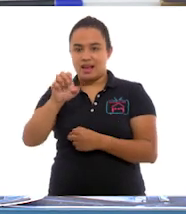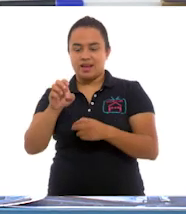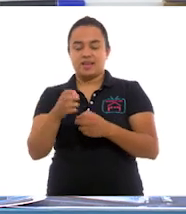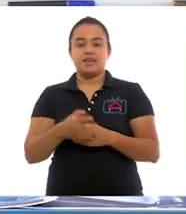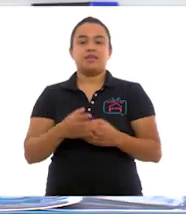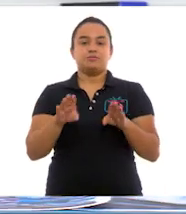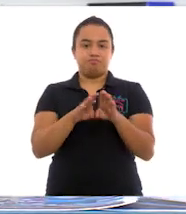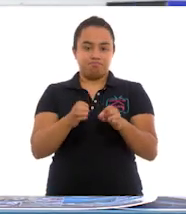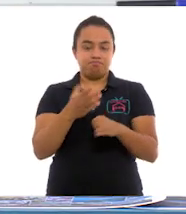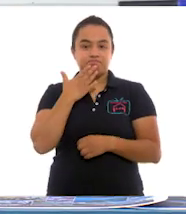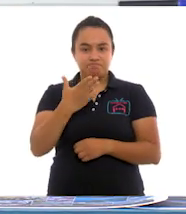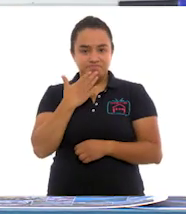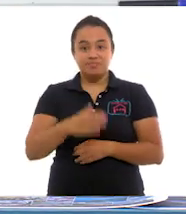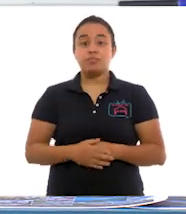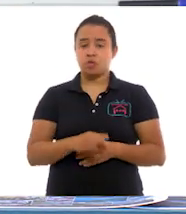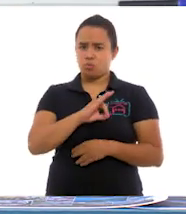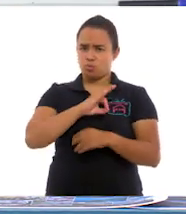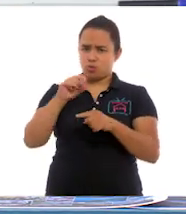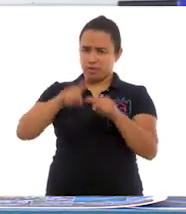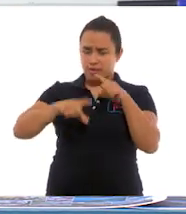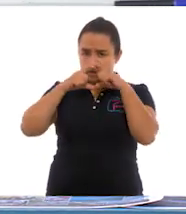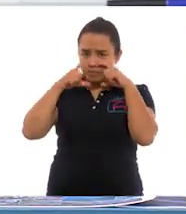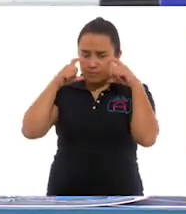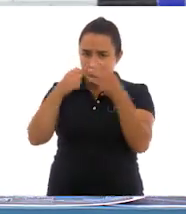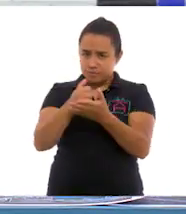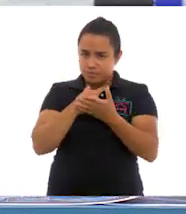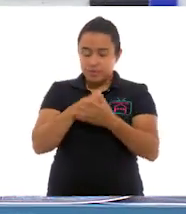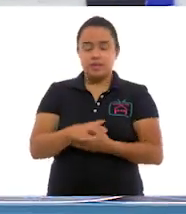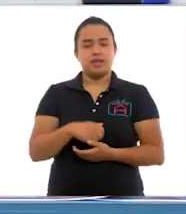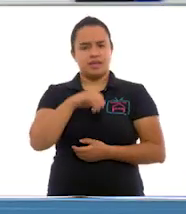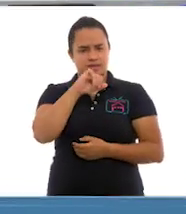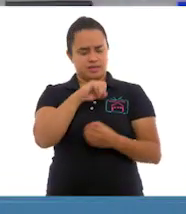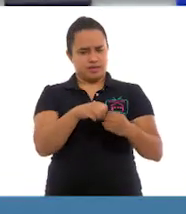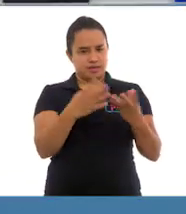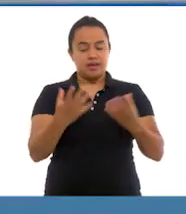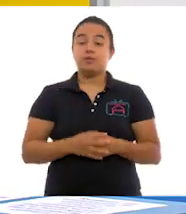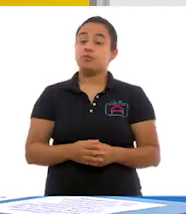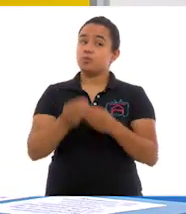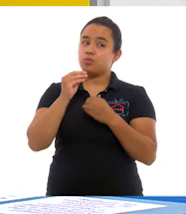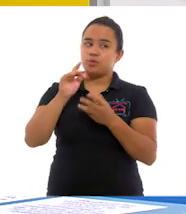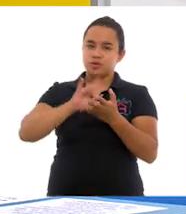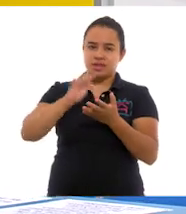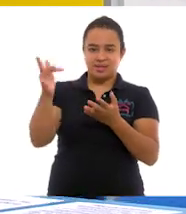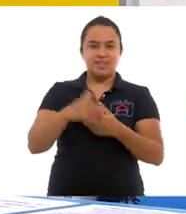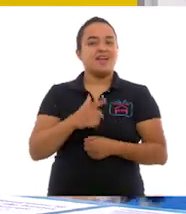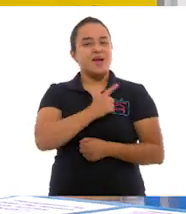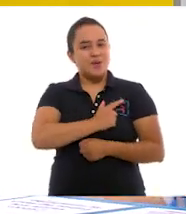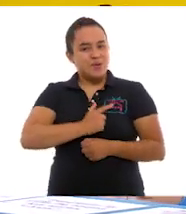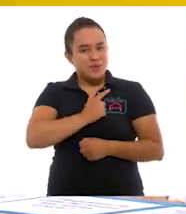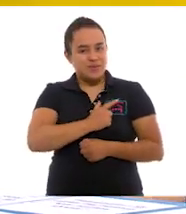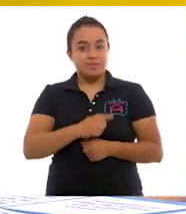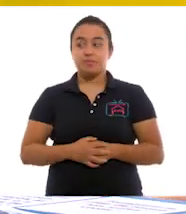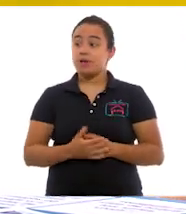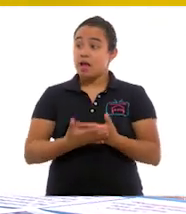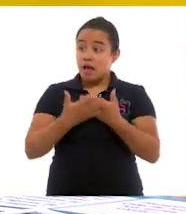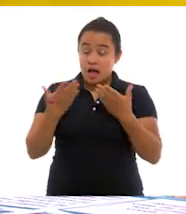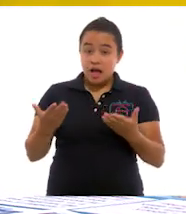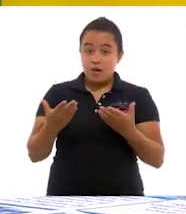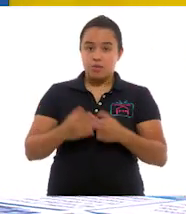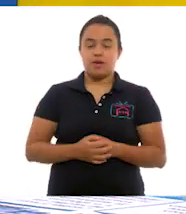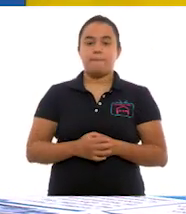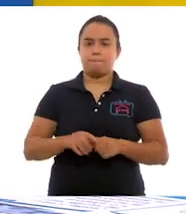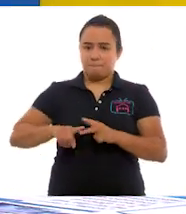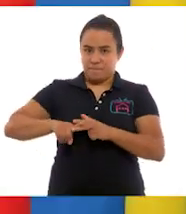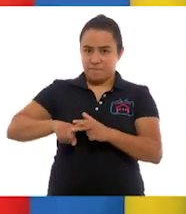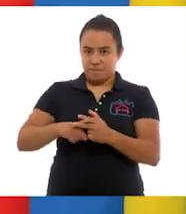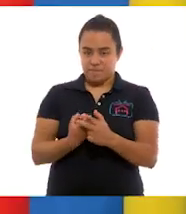Ay, Por supuesto. ¿Listo? Muchas gracias. No, ¿de qué? Con gusto. Ahora sí, maestra. ¿Estamos listos? Pues